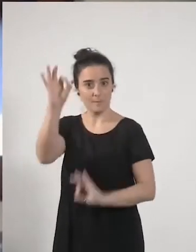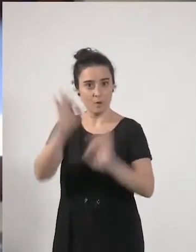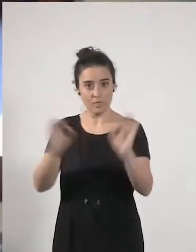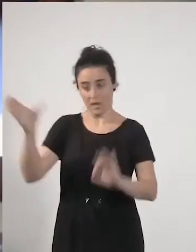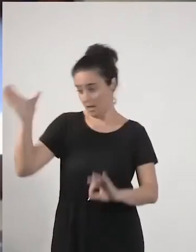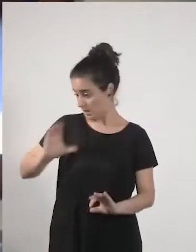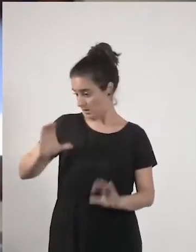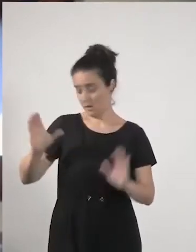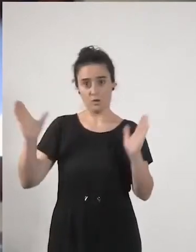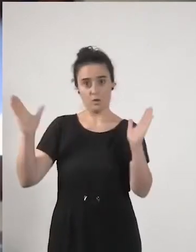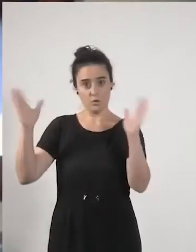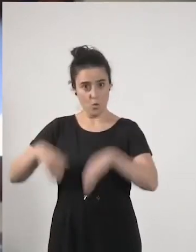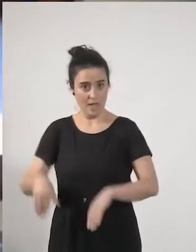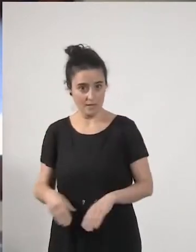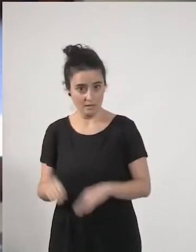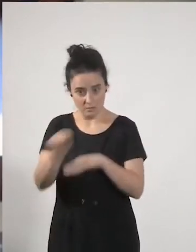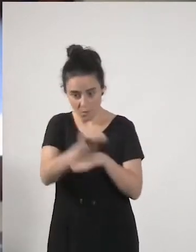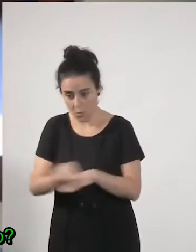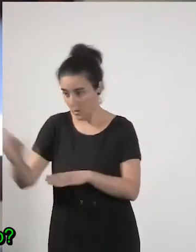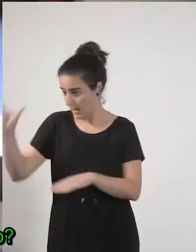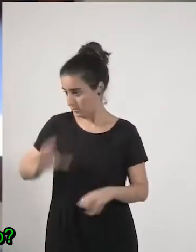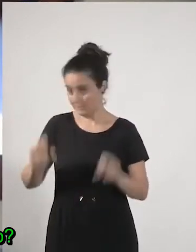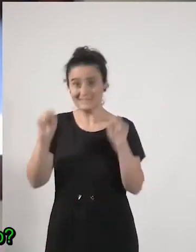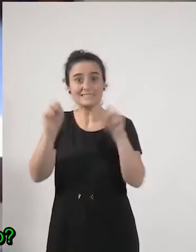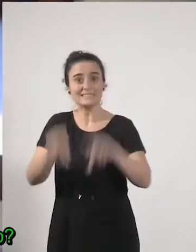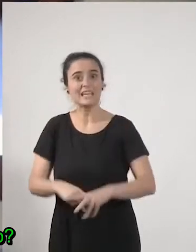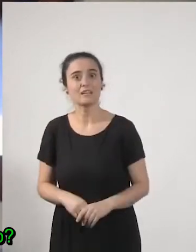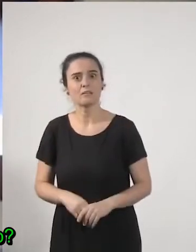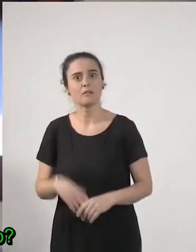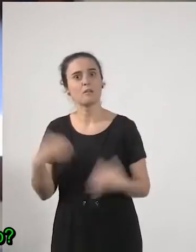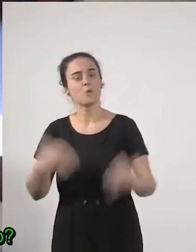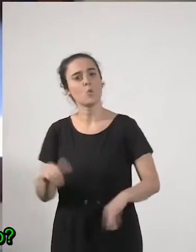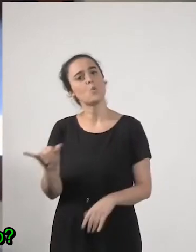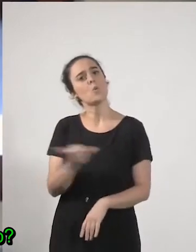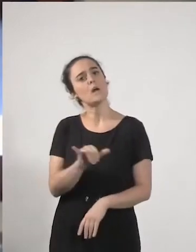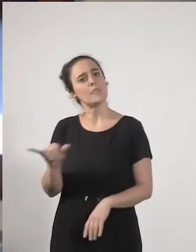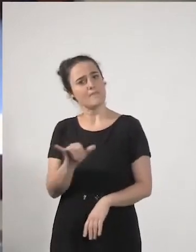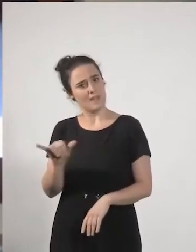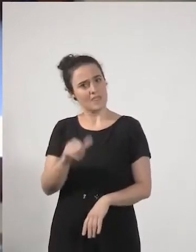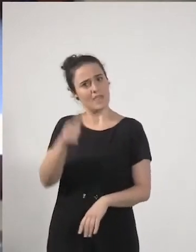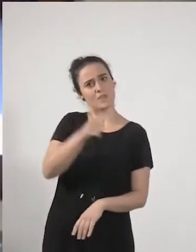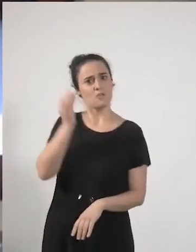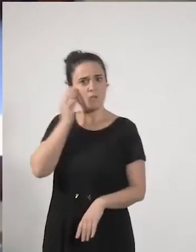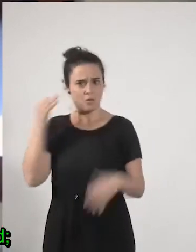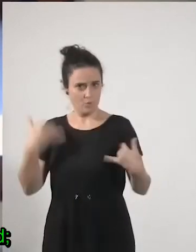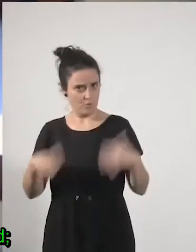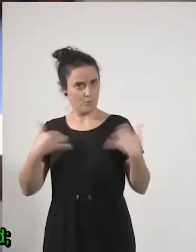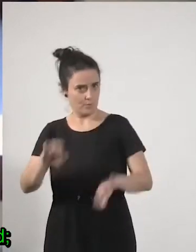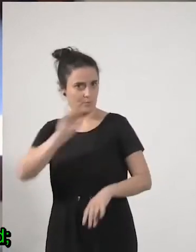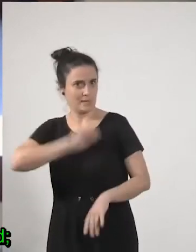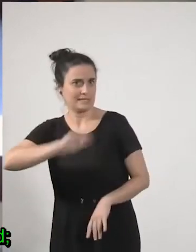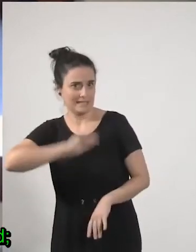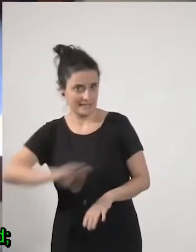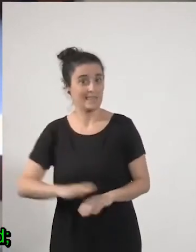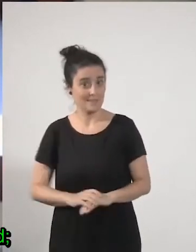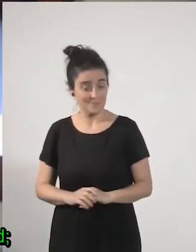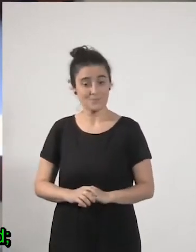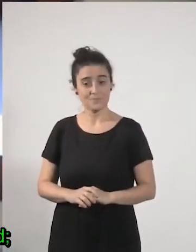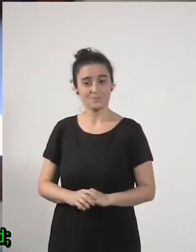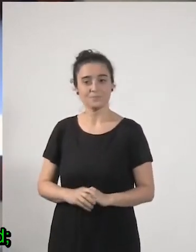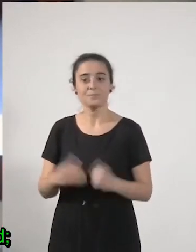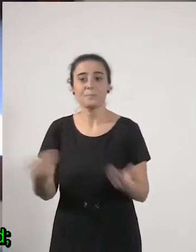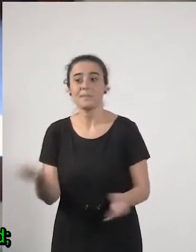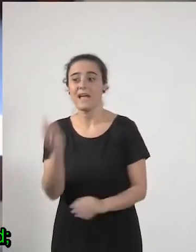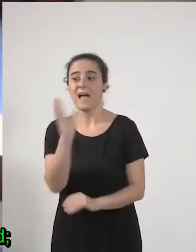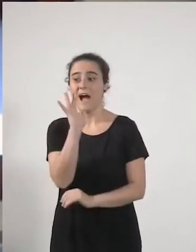a cuidar sin salario que diferencia ¿no? de tratamiento y ahora eso también